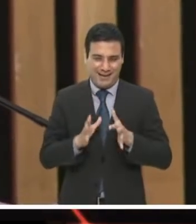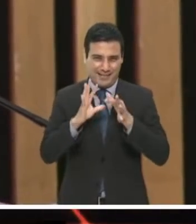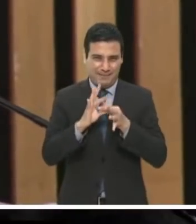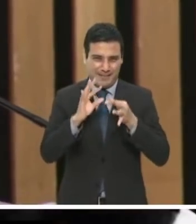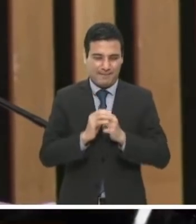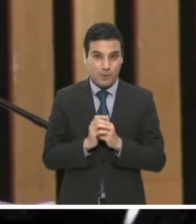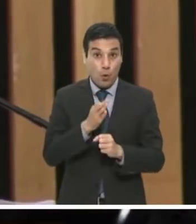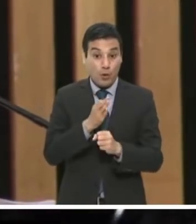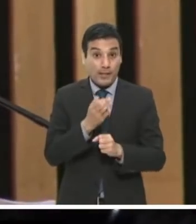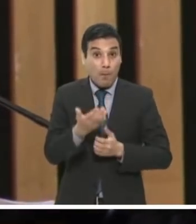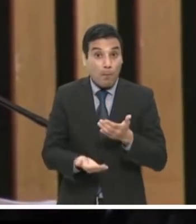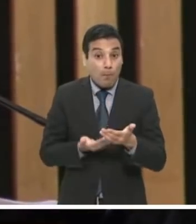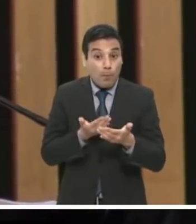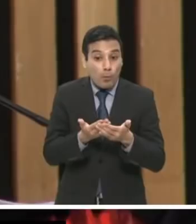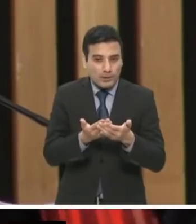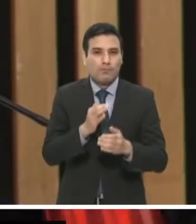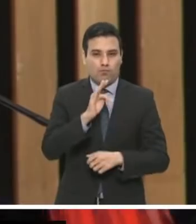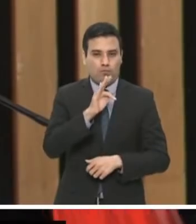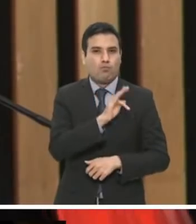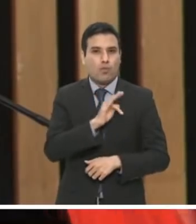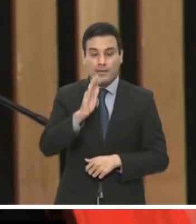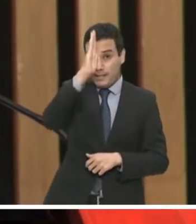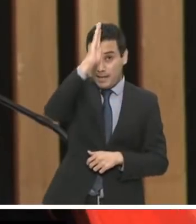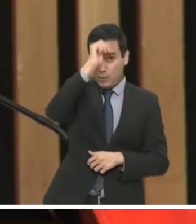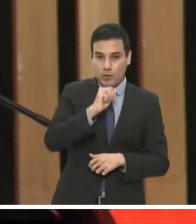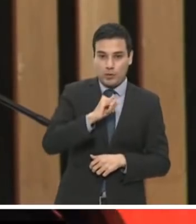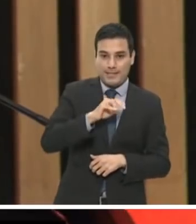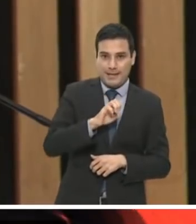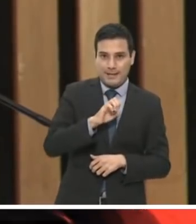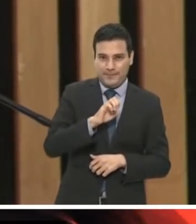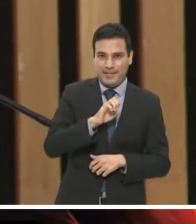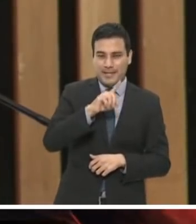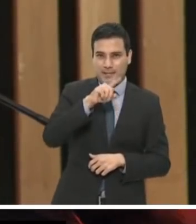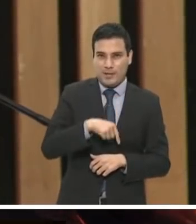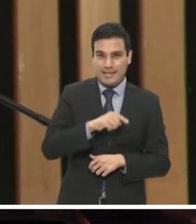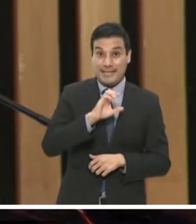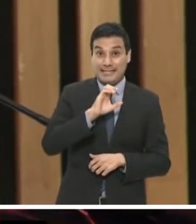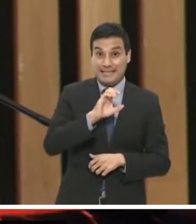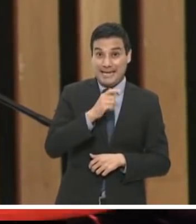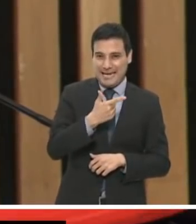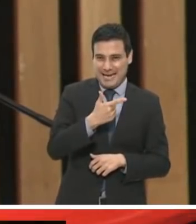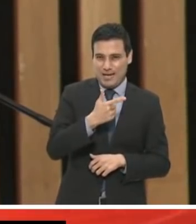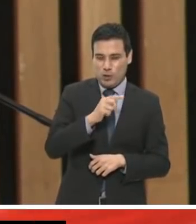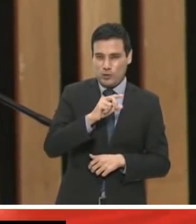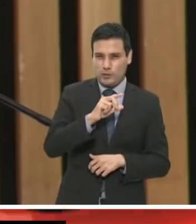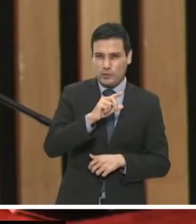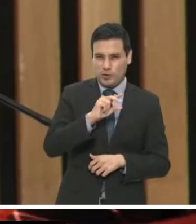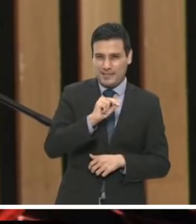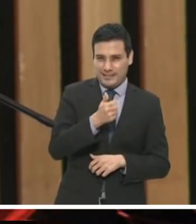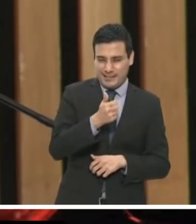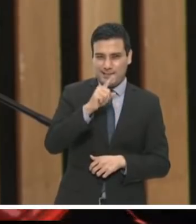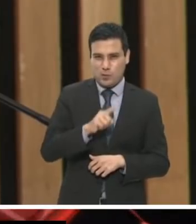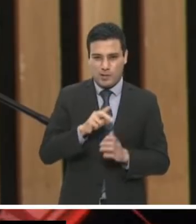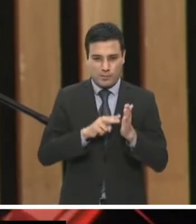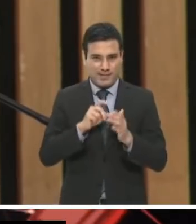sobre la mesa una propuesta de modificación al acuerdo INE-CG86-2020,